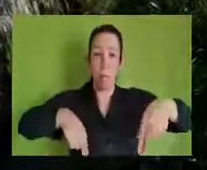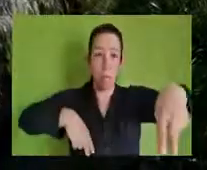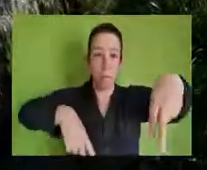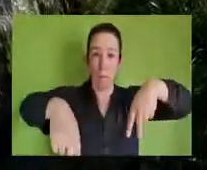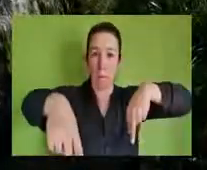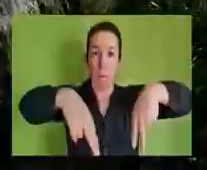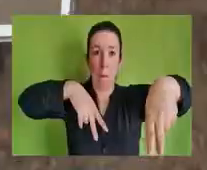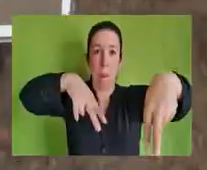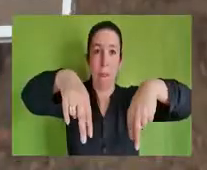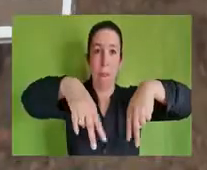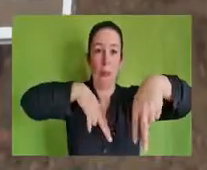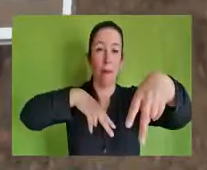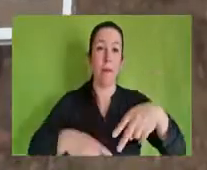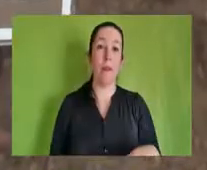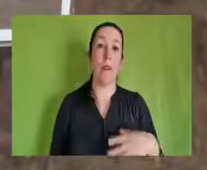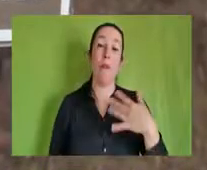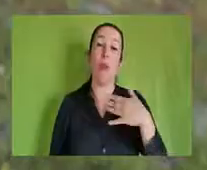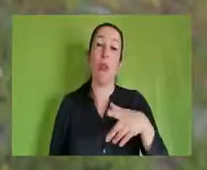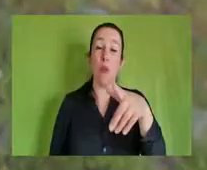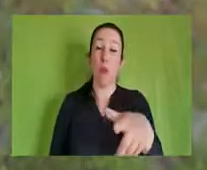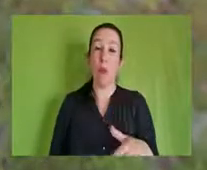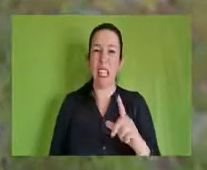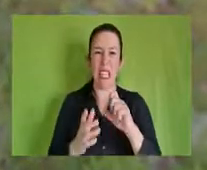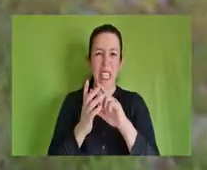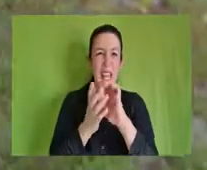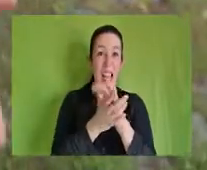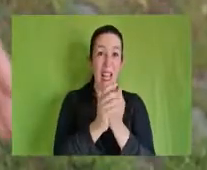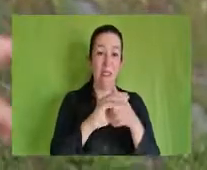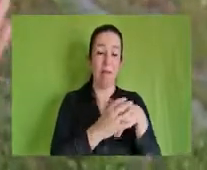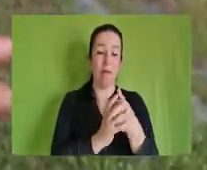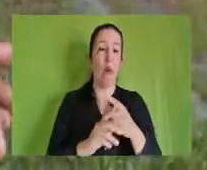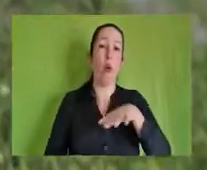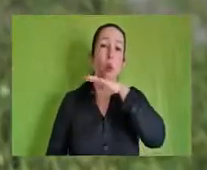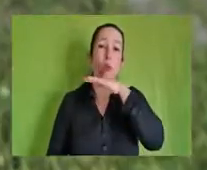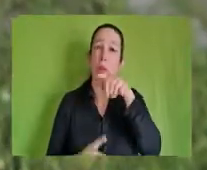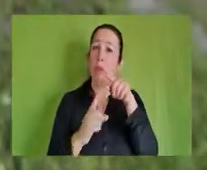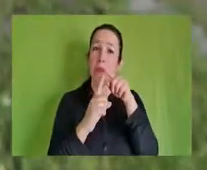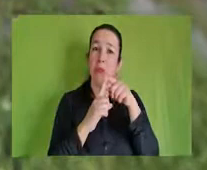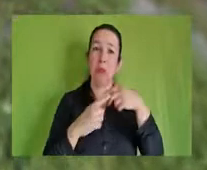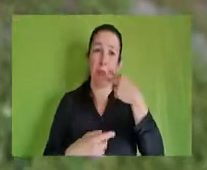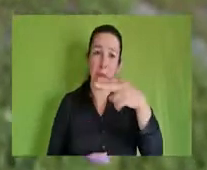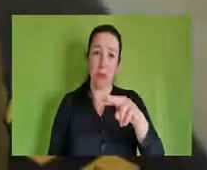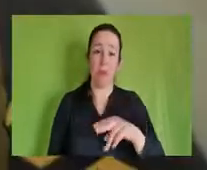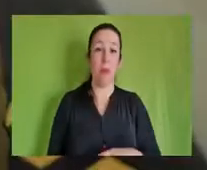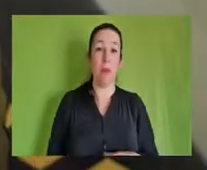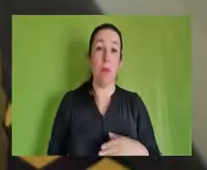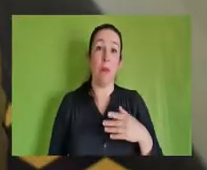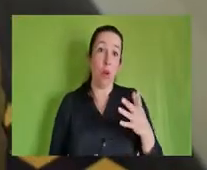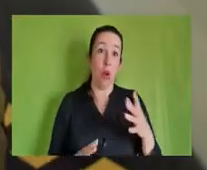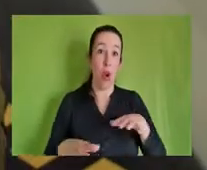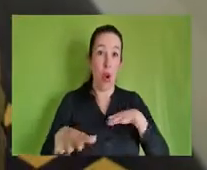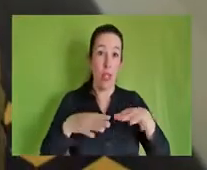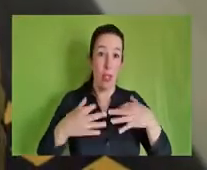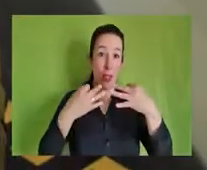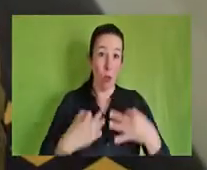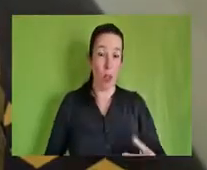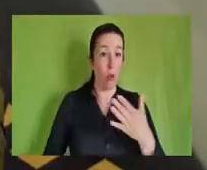que circulan por el mismo sector. Le recomendamos traer alcohol gel para usarlo periódicamente en áreas de uso común. En cuanto a